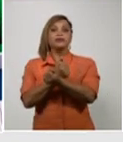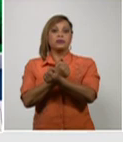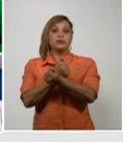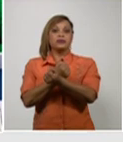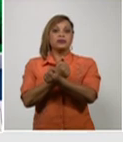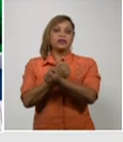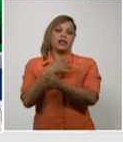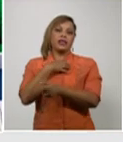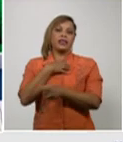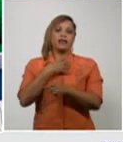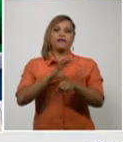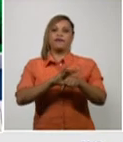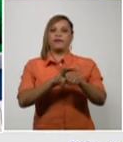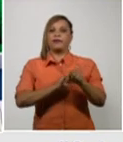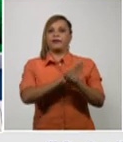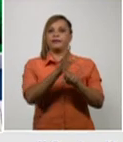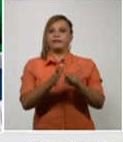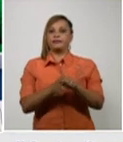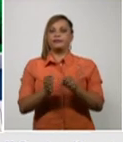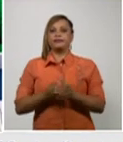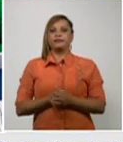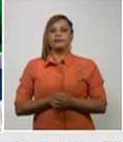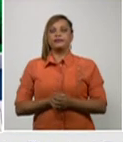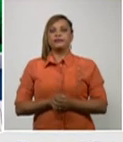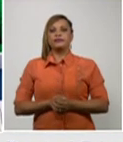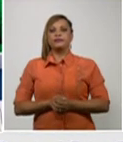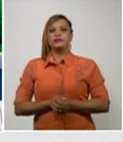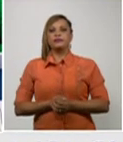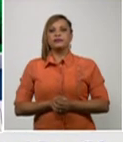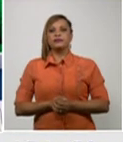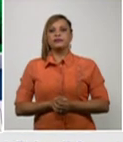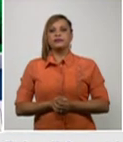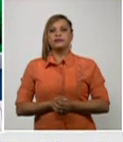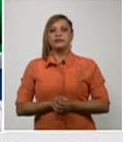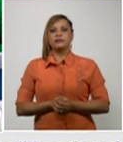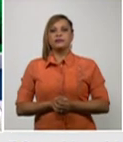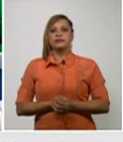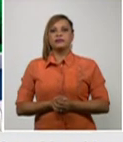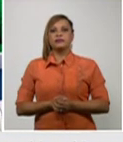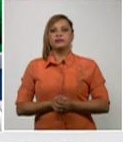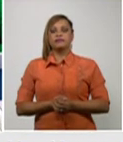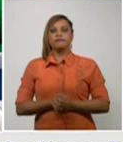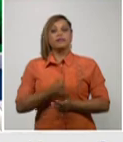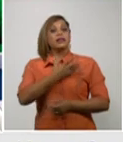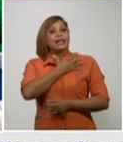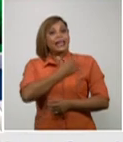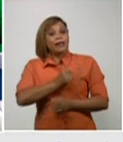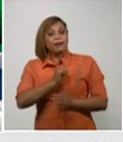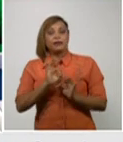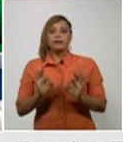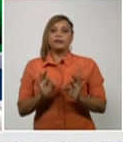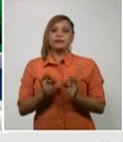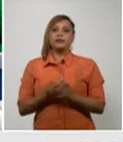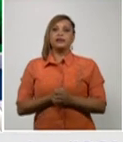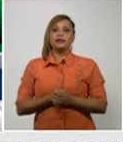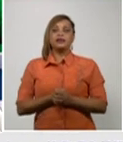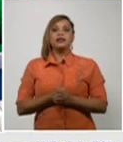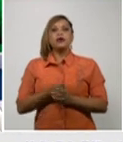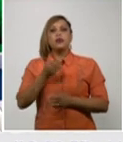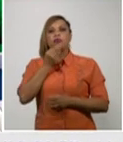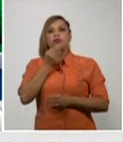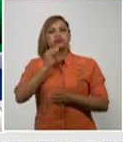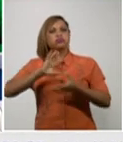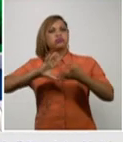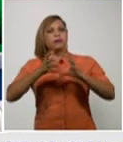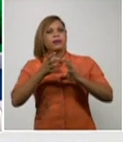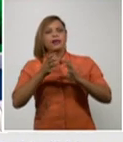enfermedad y que lamentablemente la posibilidad de complicarse son mayores que una